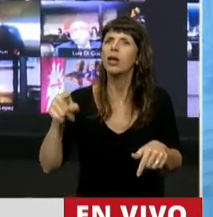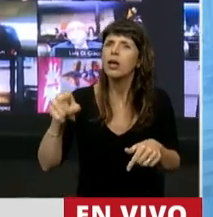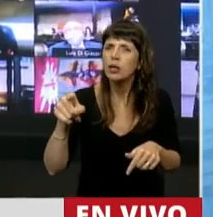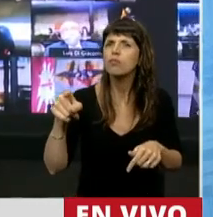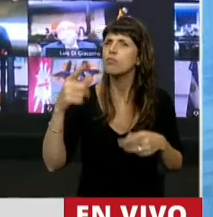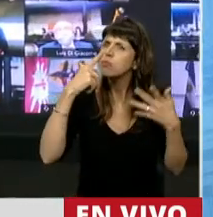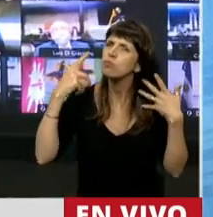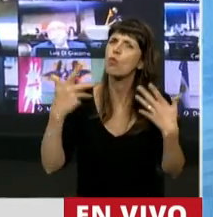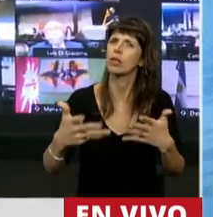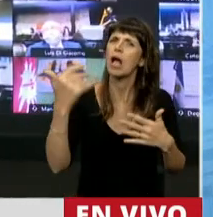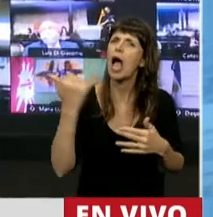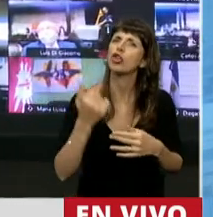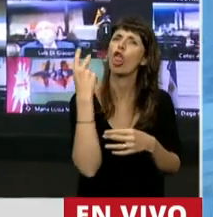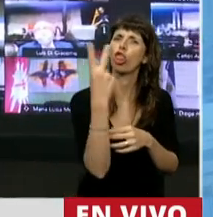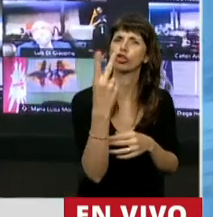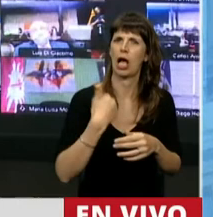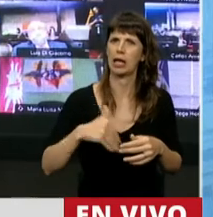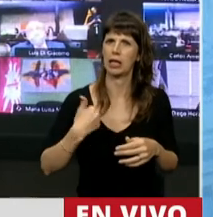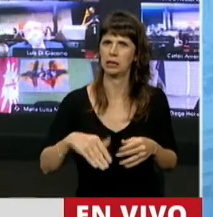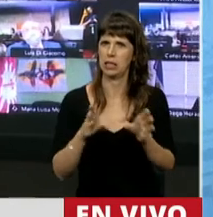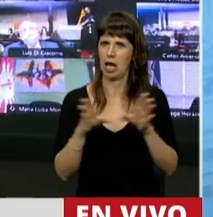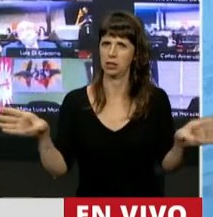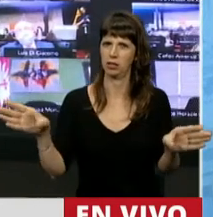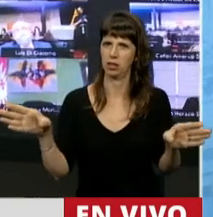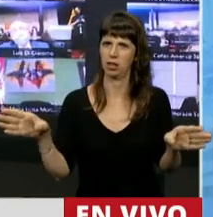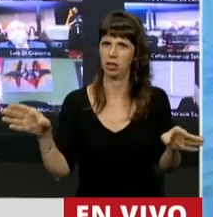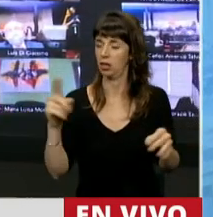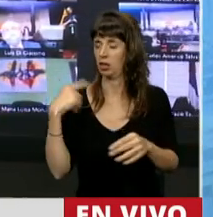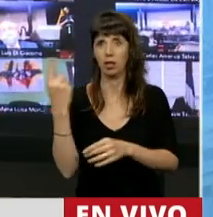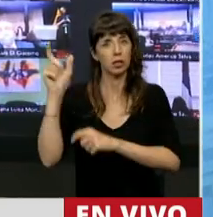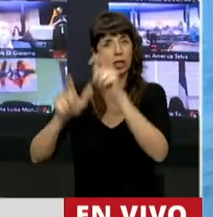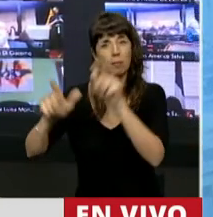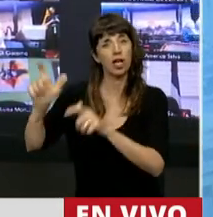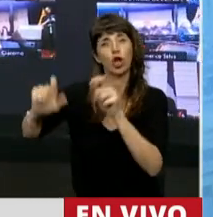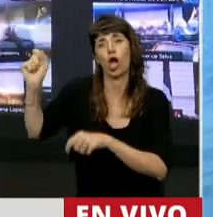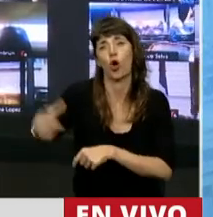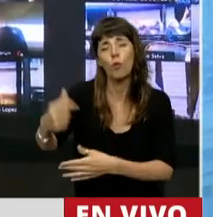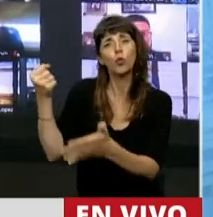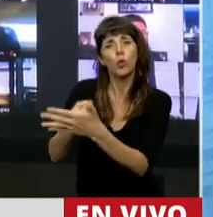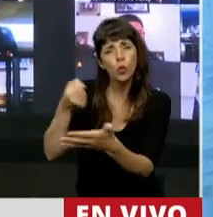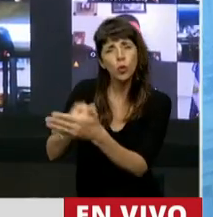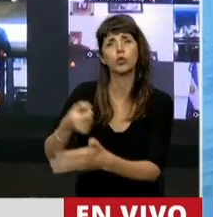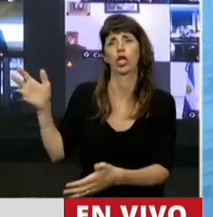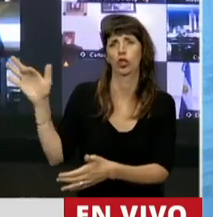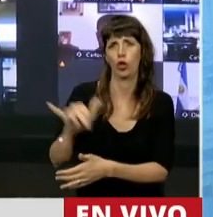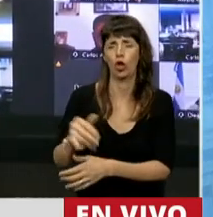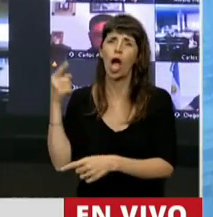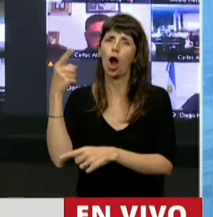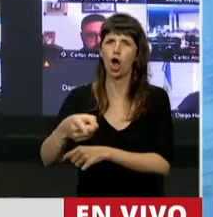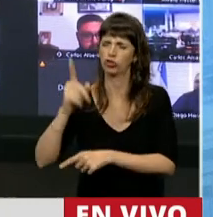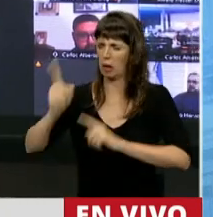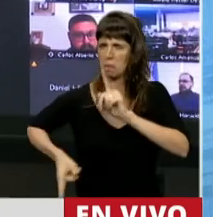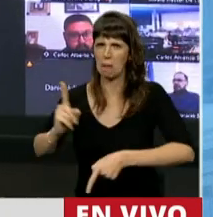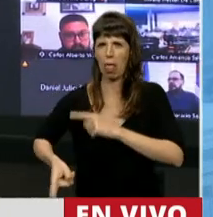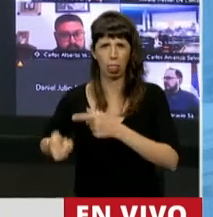demostrar que hay dos argentinas. La que somos los ciudadanos comunes que luchamos día a día contra las arbitrariedades